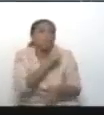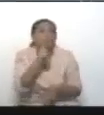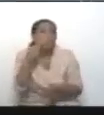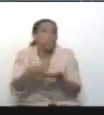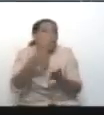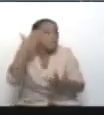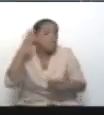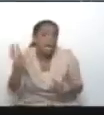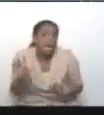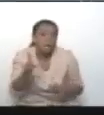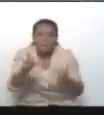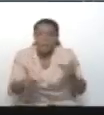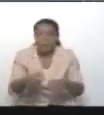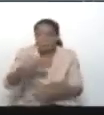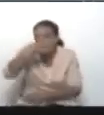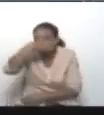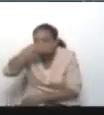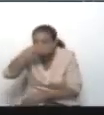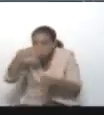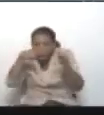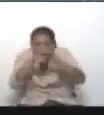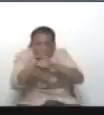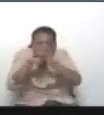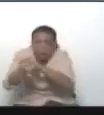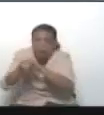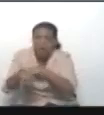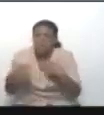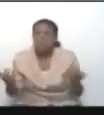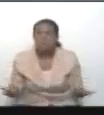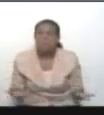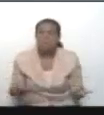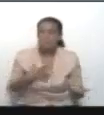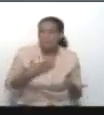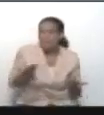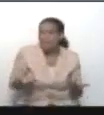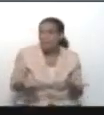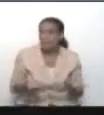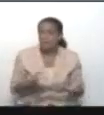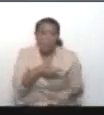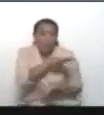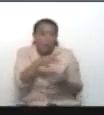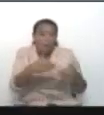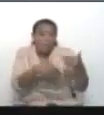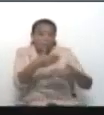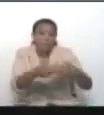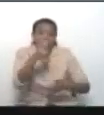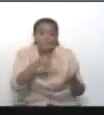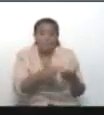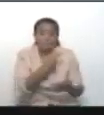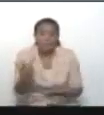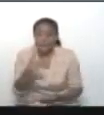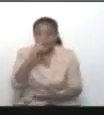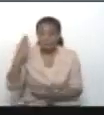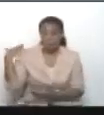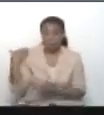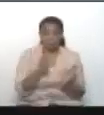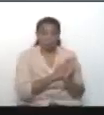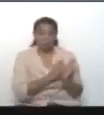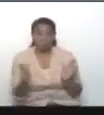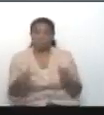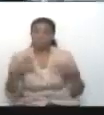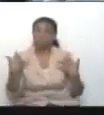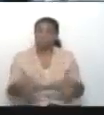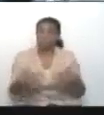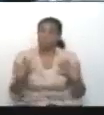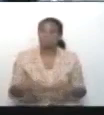De conspiración en conspiración. Pudiéramos decir que este proceso del año 2023 ha sido un